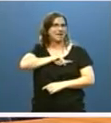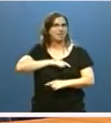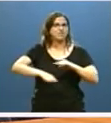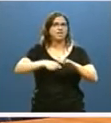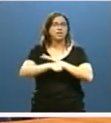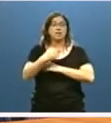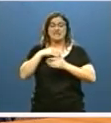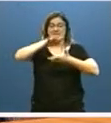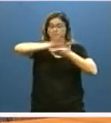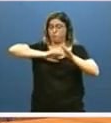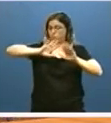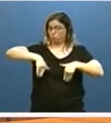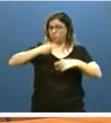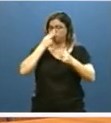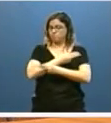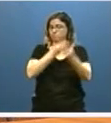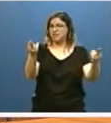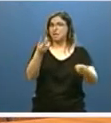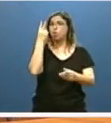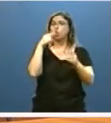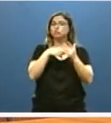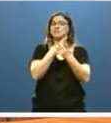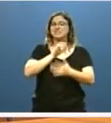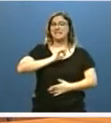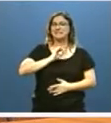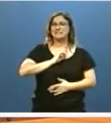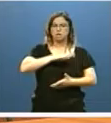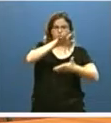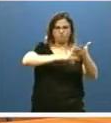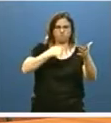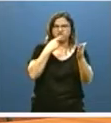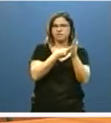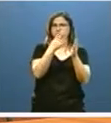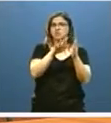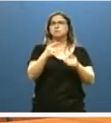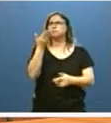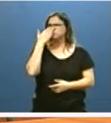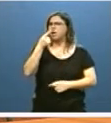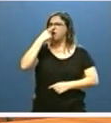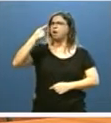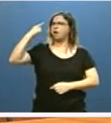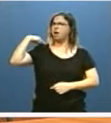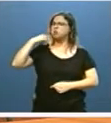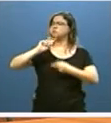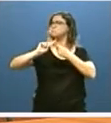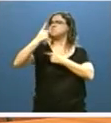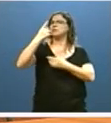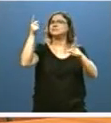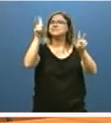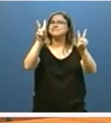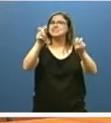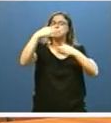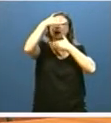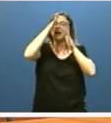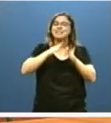informe difundido en enero de 2016. Y ocupamos desde hace varios años el puesto más destacado en materia de